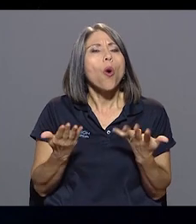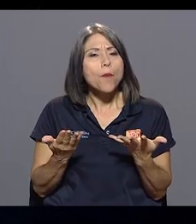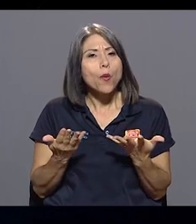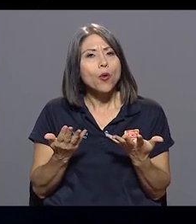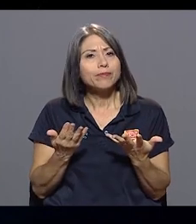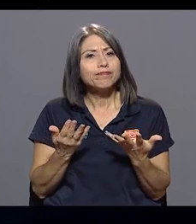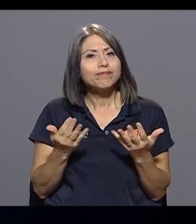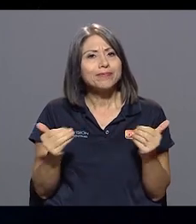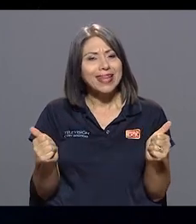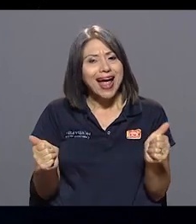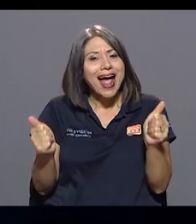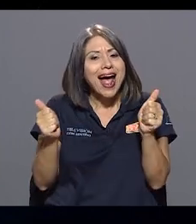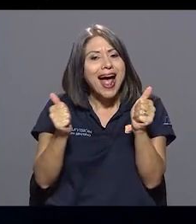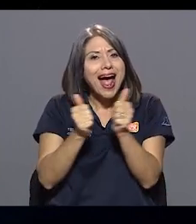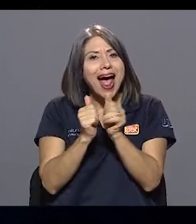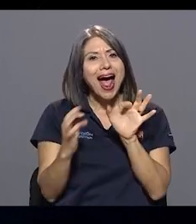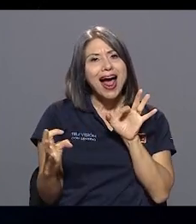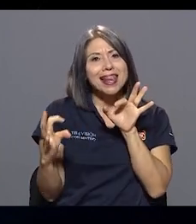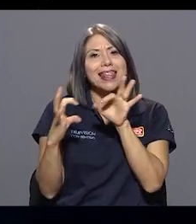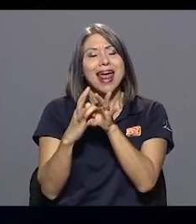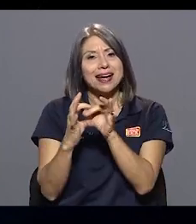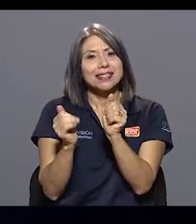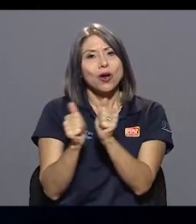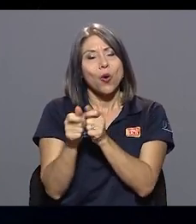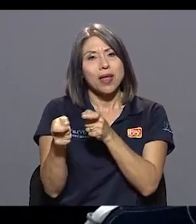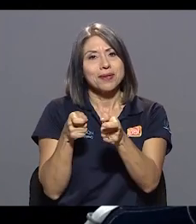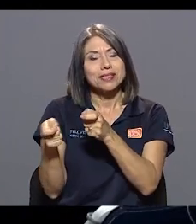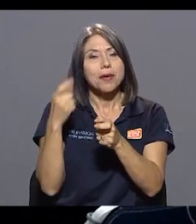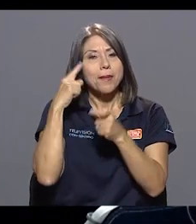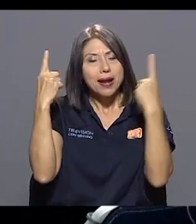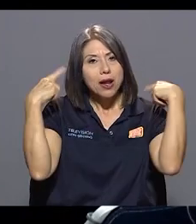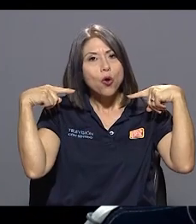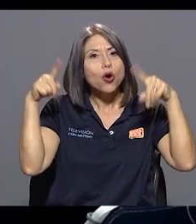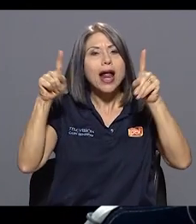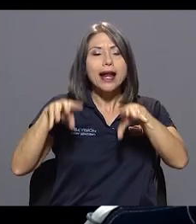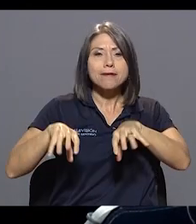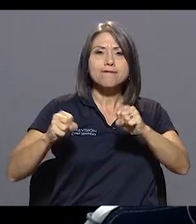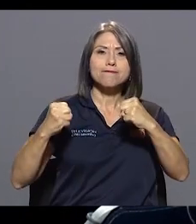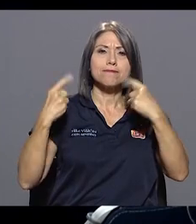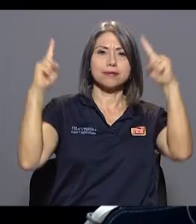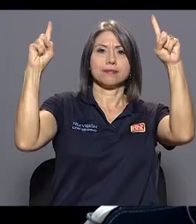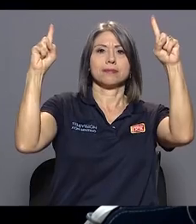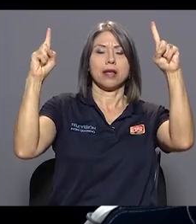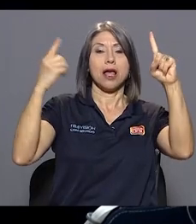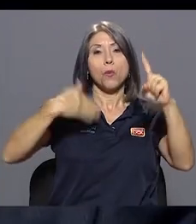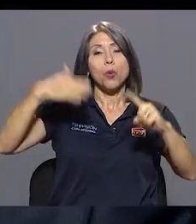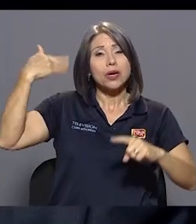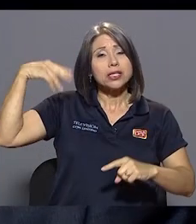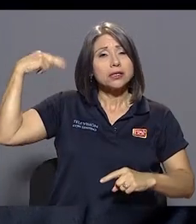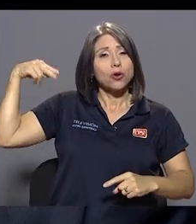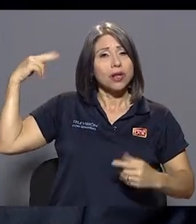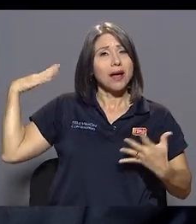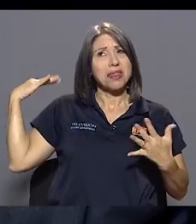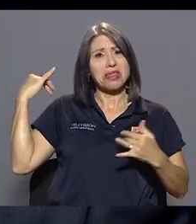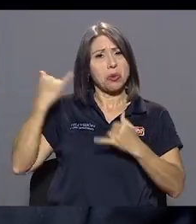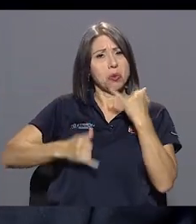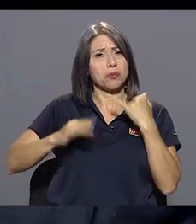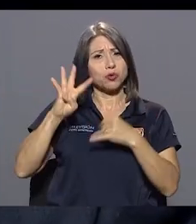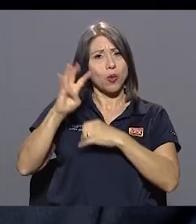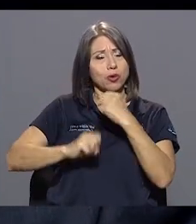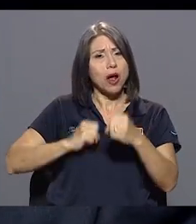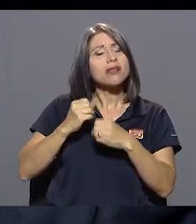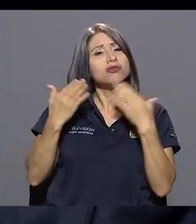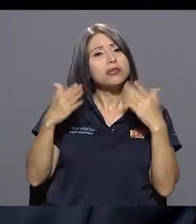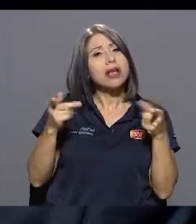con ese sector administrativo para lograr sus reivindicaciones, cuando históricamente se ha dado, al menos en los últimos cuatro